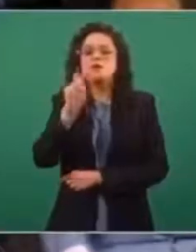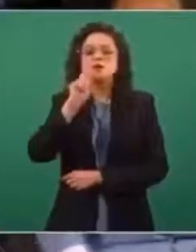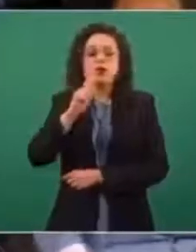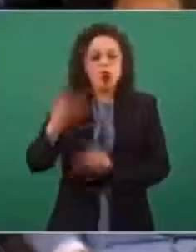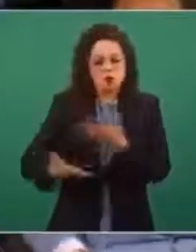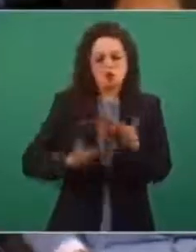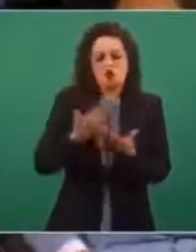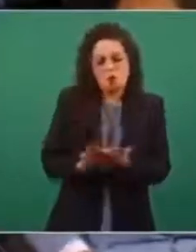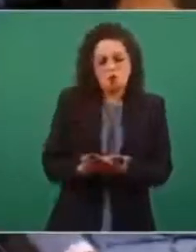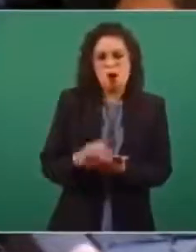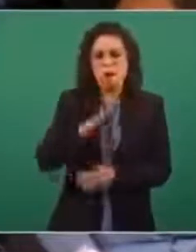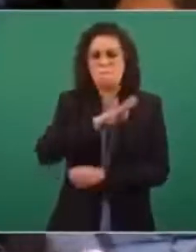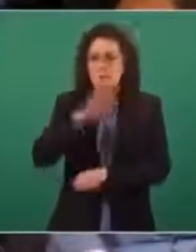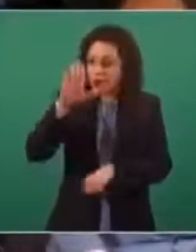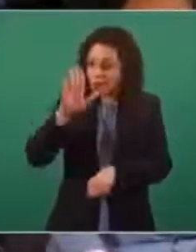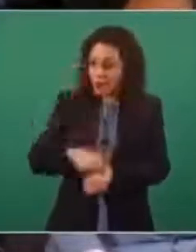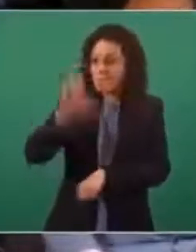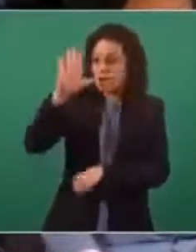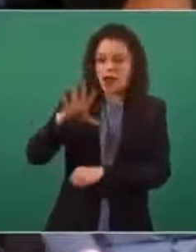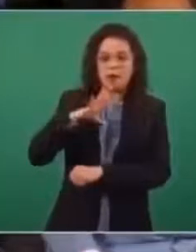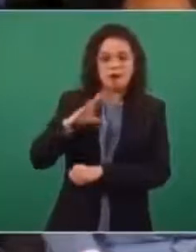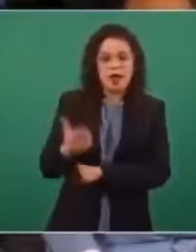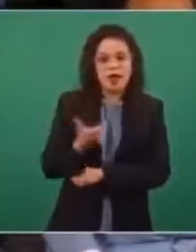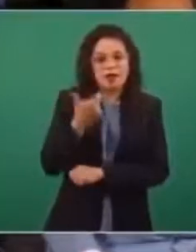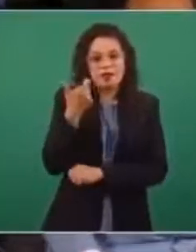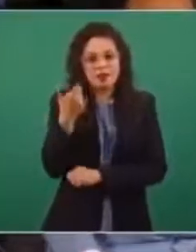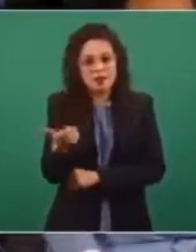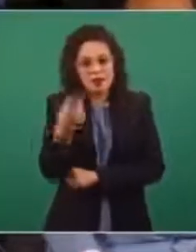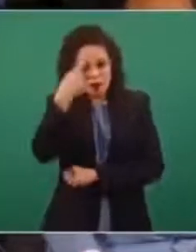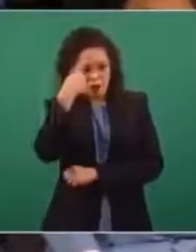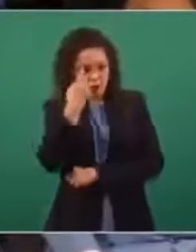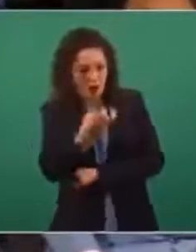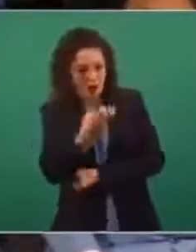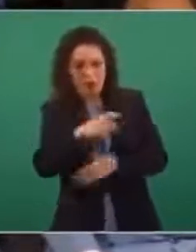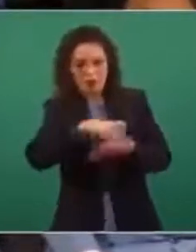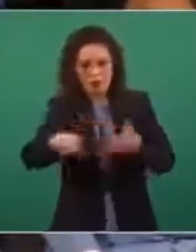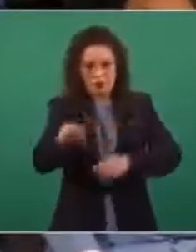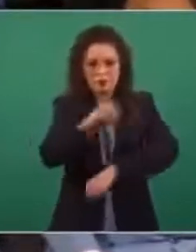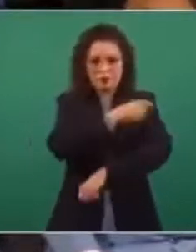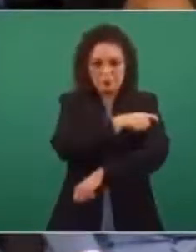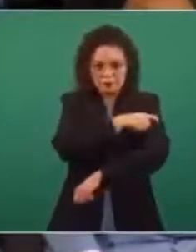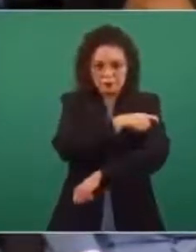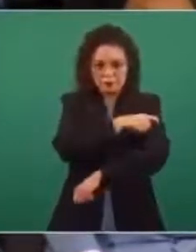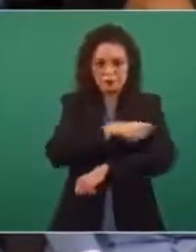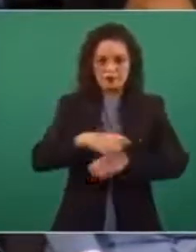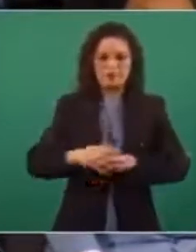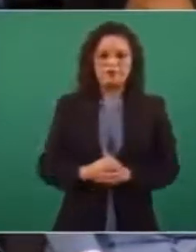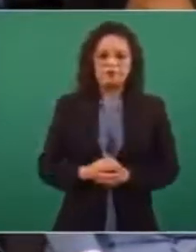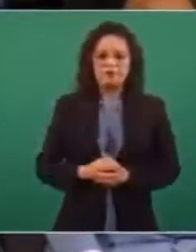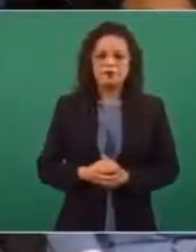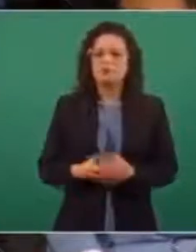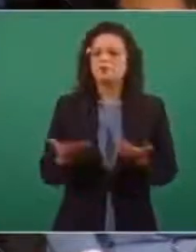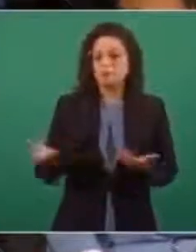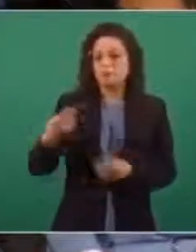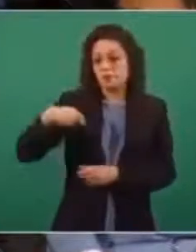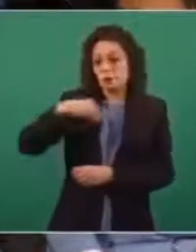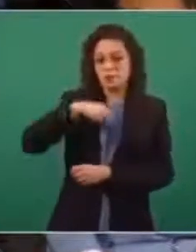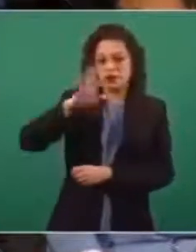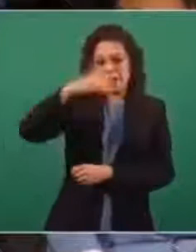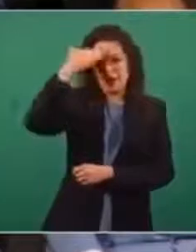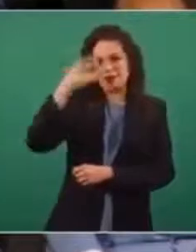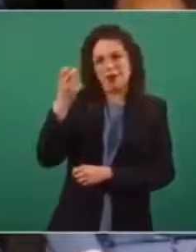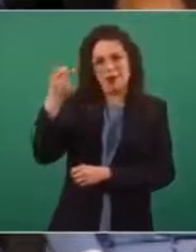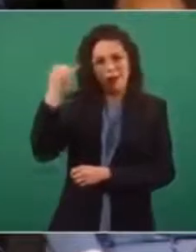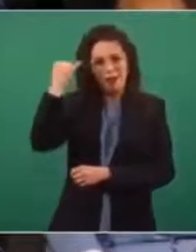dinero para este fin si se estableciera un impuesto a la riqueza. Sabemos que la primera idea